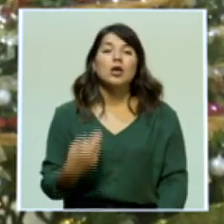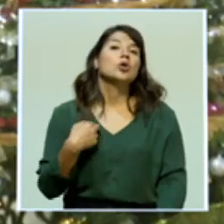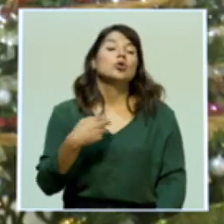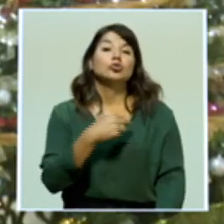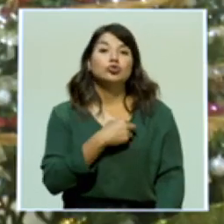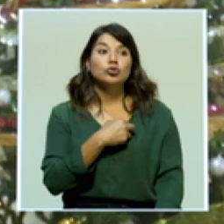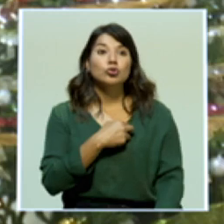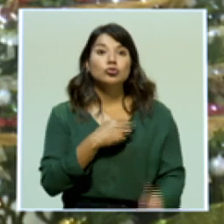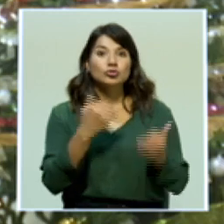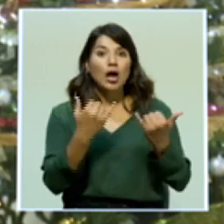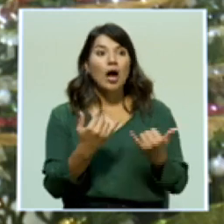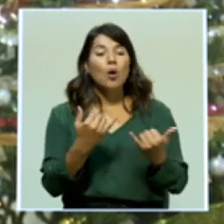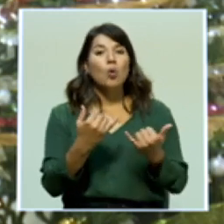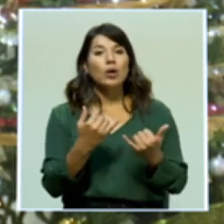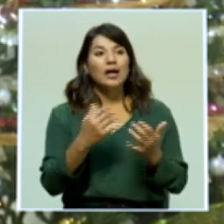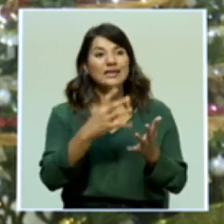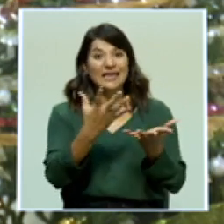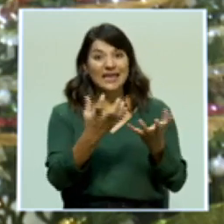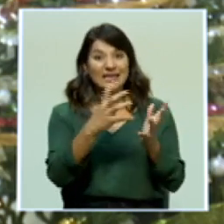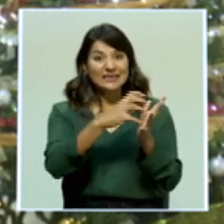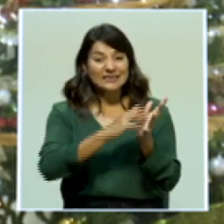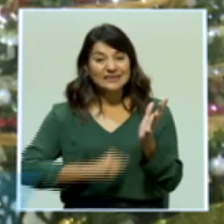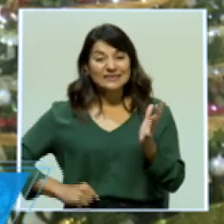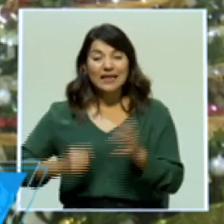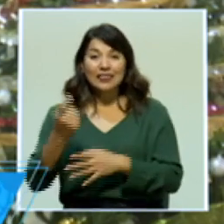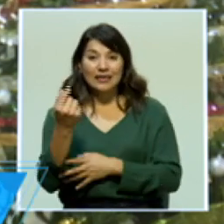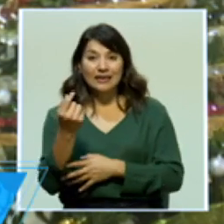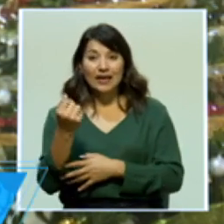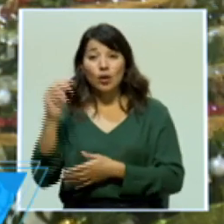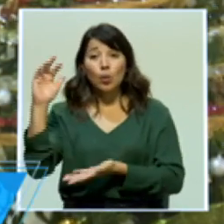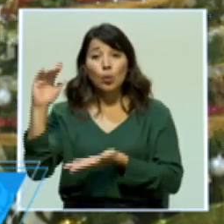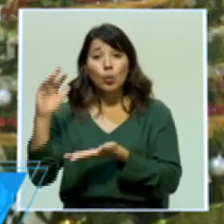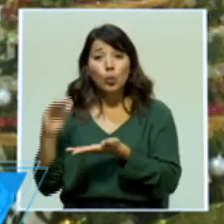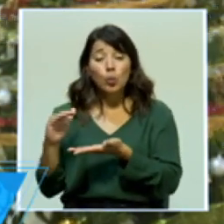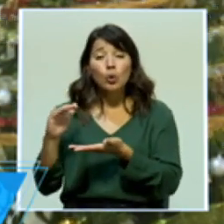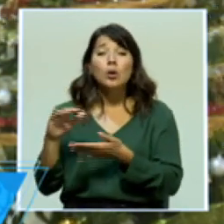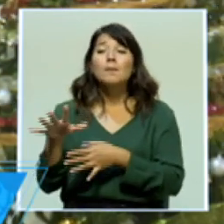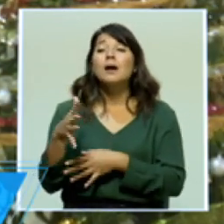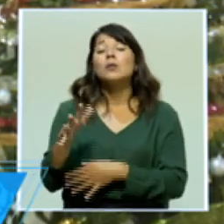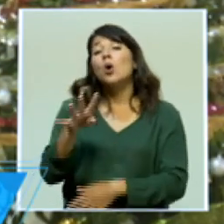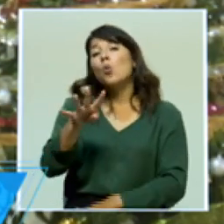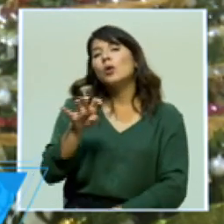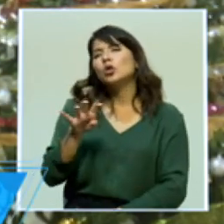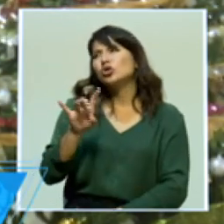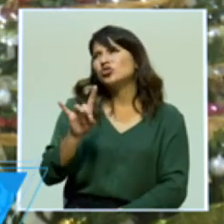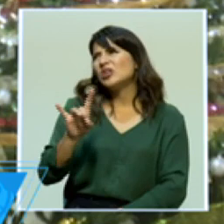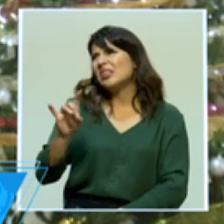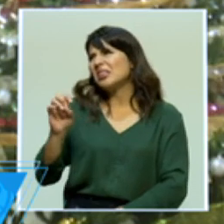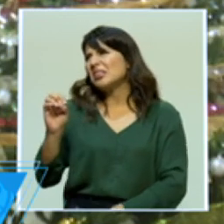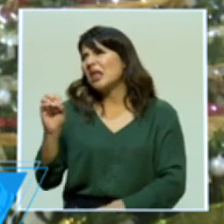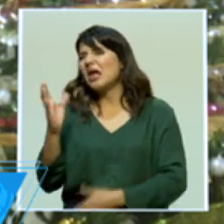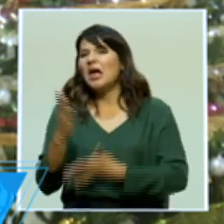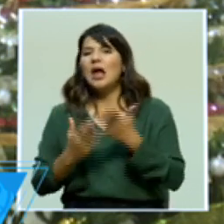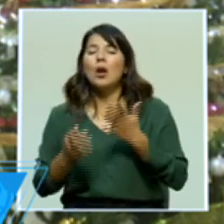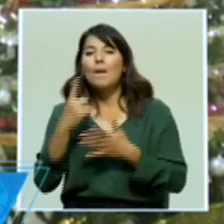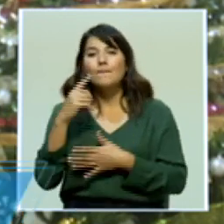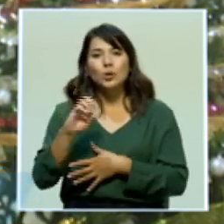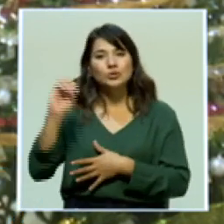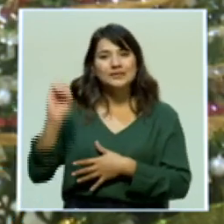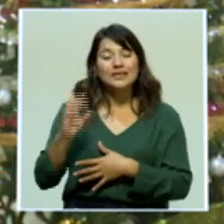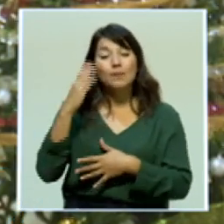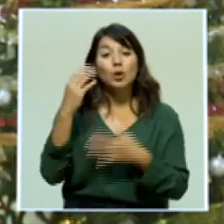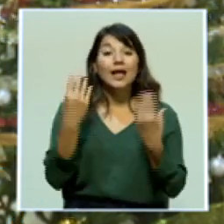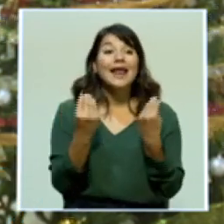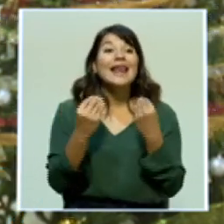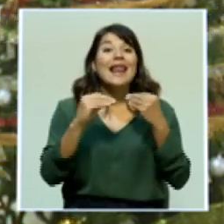liquidez, tenemos una reducción en los pasivos del 488%, porque la venta de la cartera